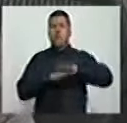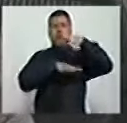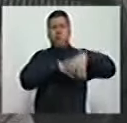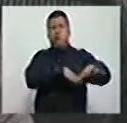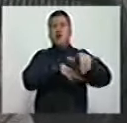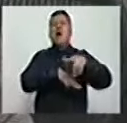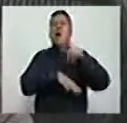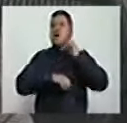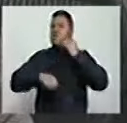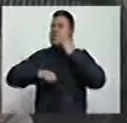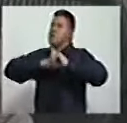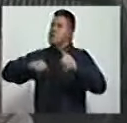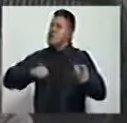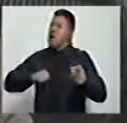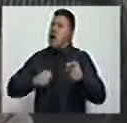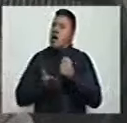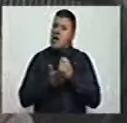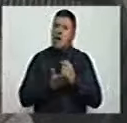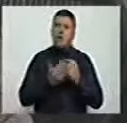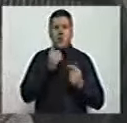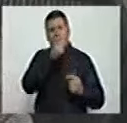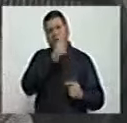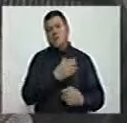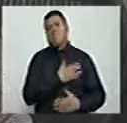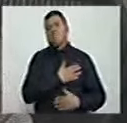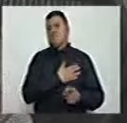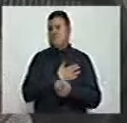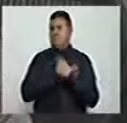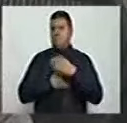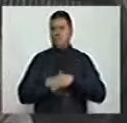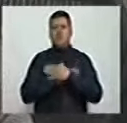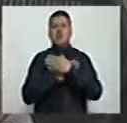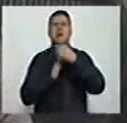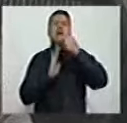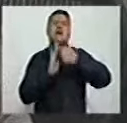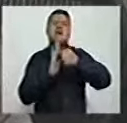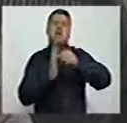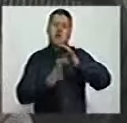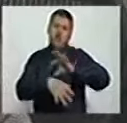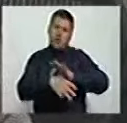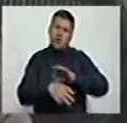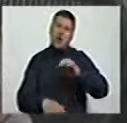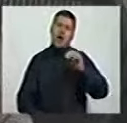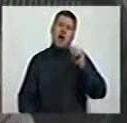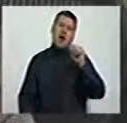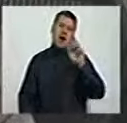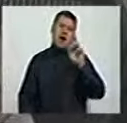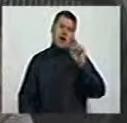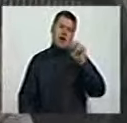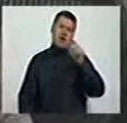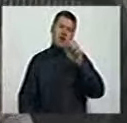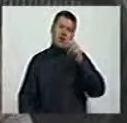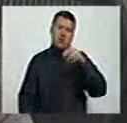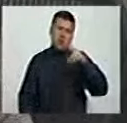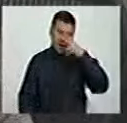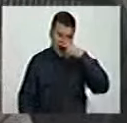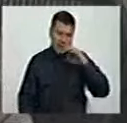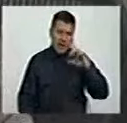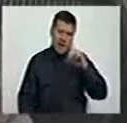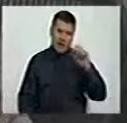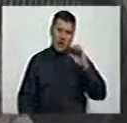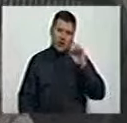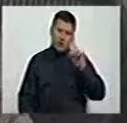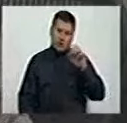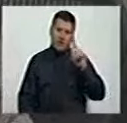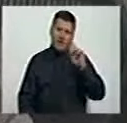Congreso de la República expresa sus más sentidas condolencias a su esposo el doctor Adolfo Arango a sus hijos Clara, Óscar,